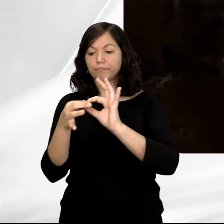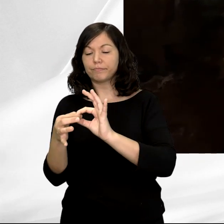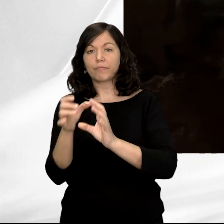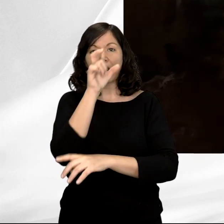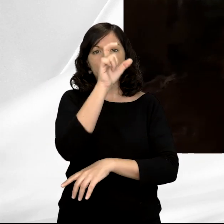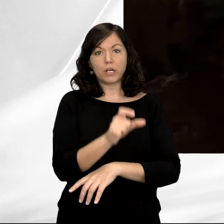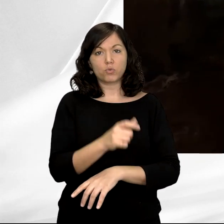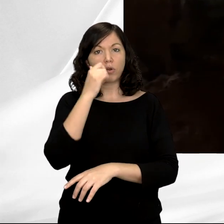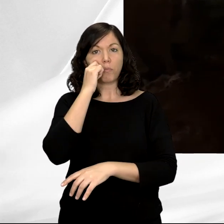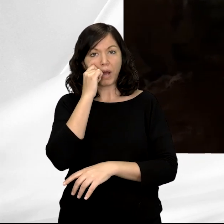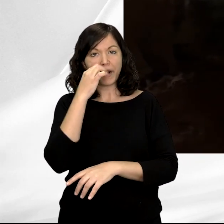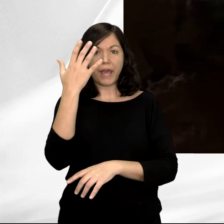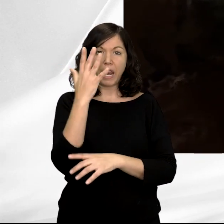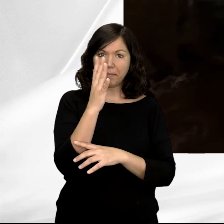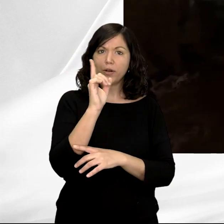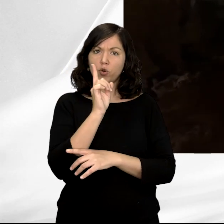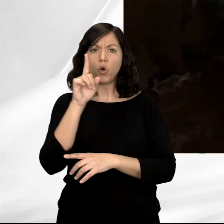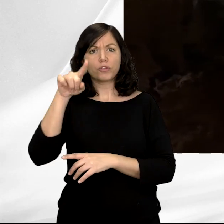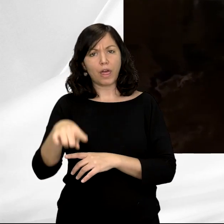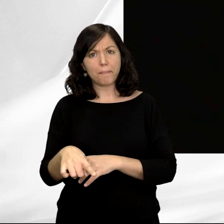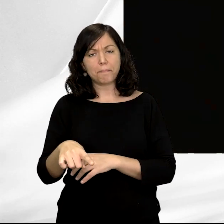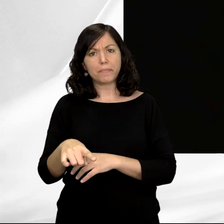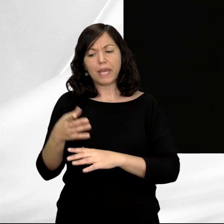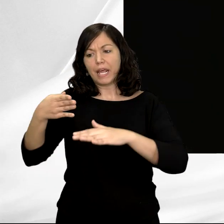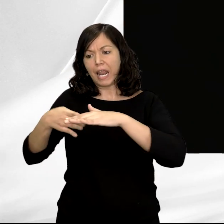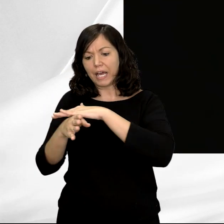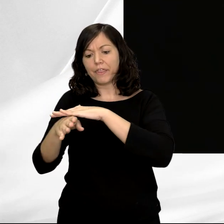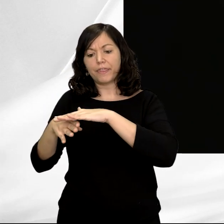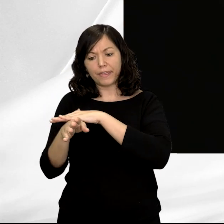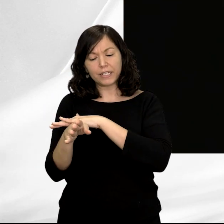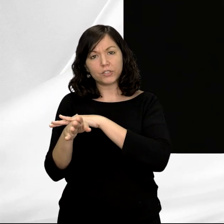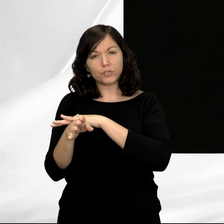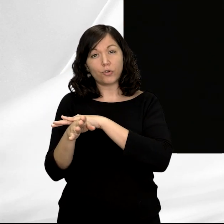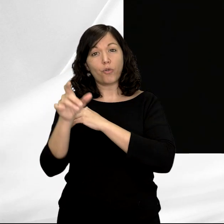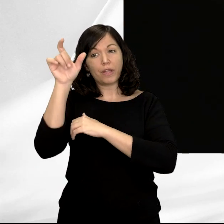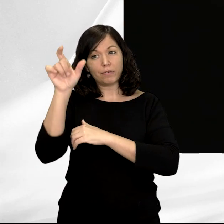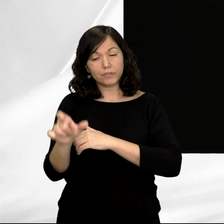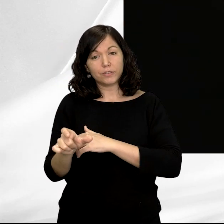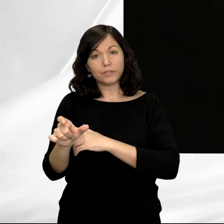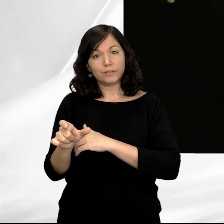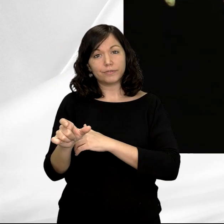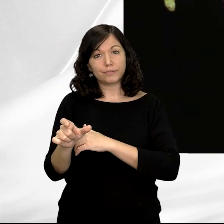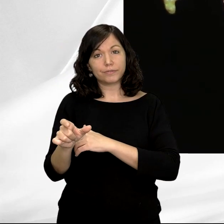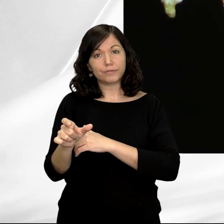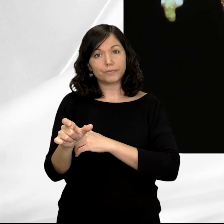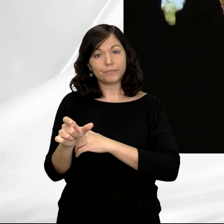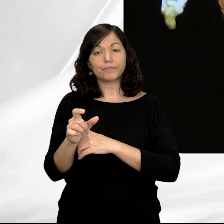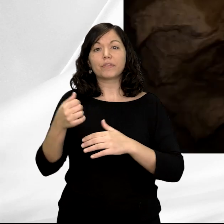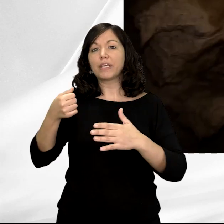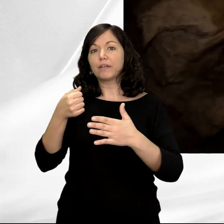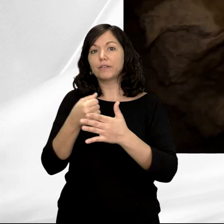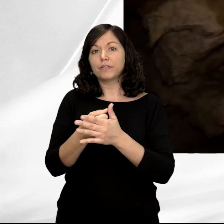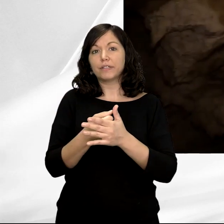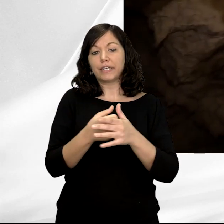humana, no solo esta mano, sino muy cerca de aquí se encuentra el acceso a la Galería de los Antropomorfos y un poco más al fondo, el